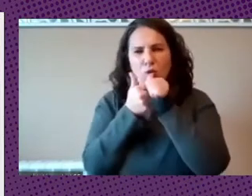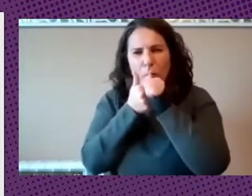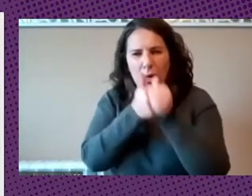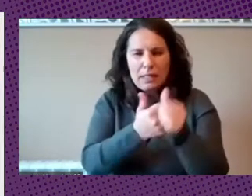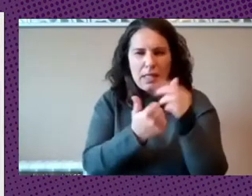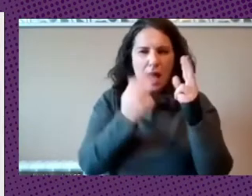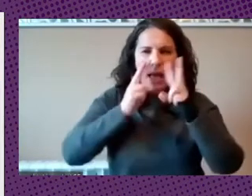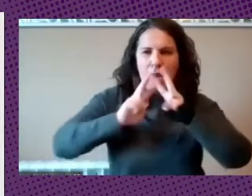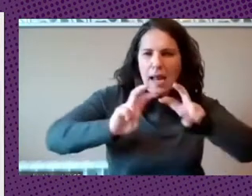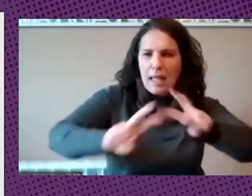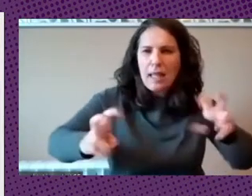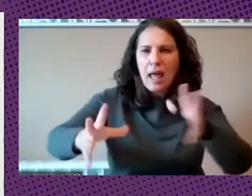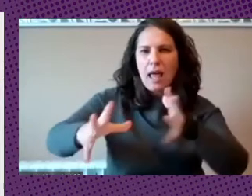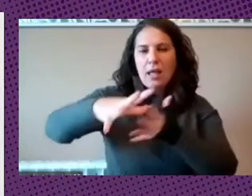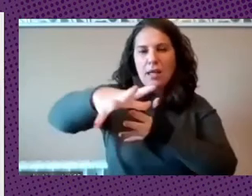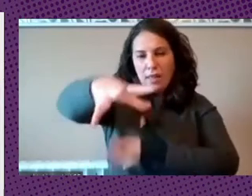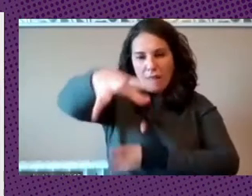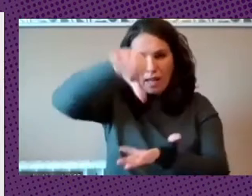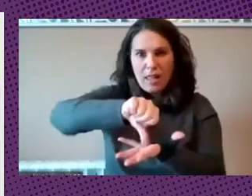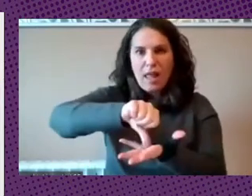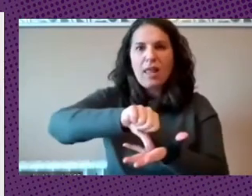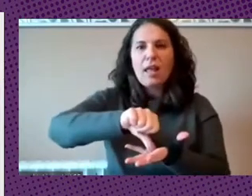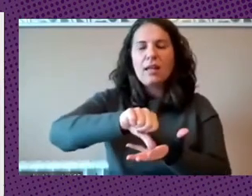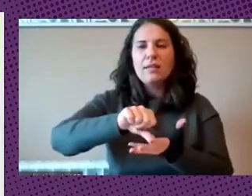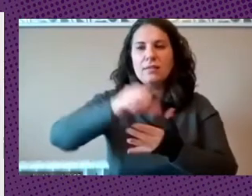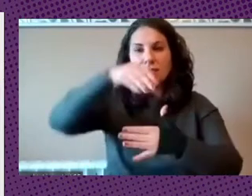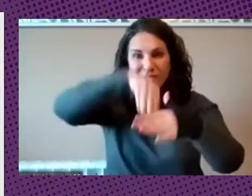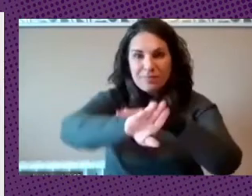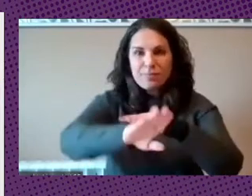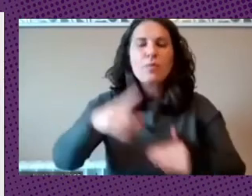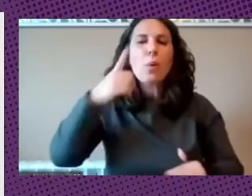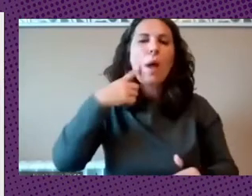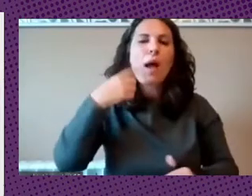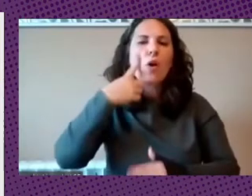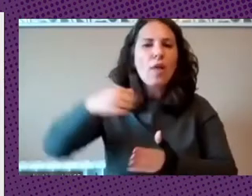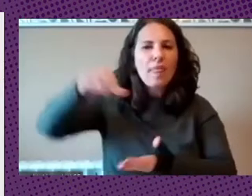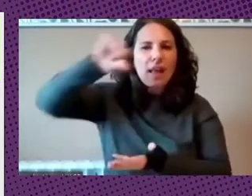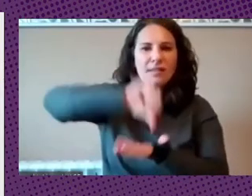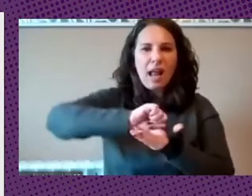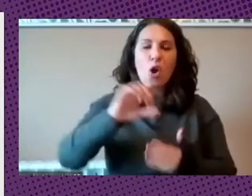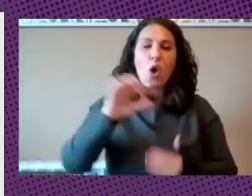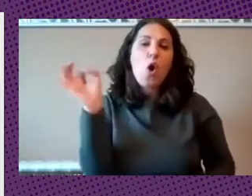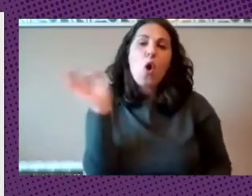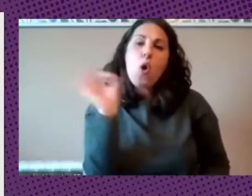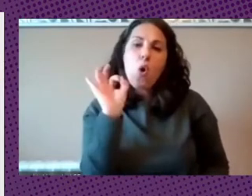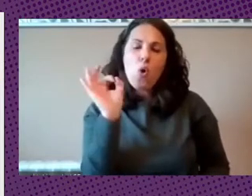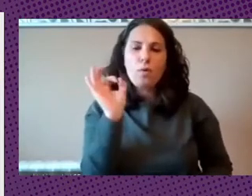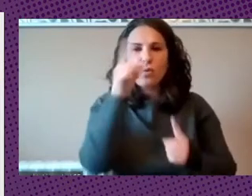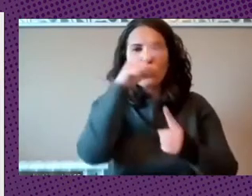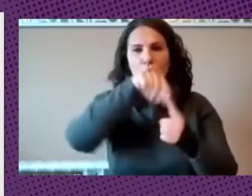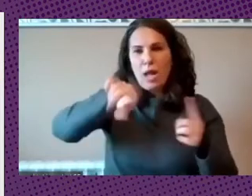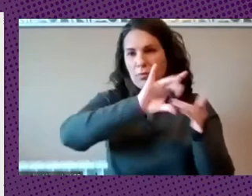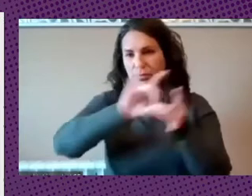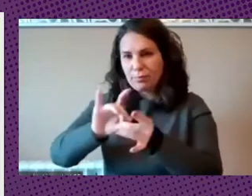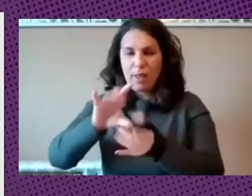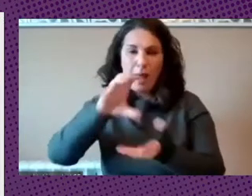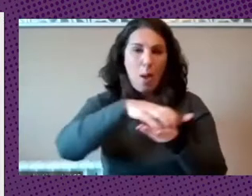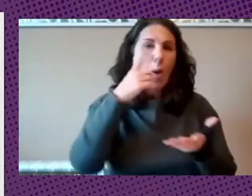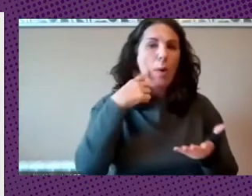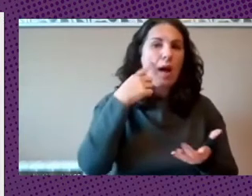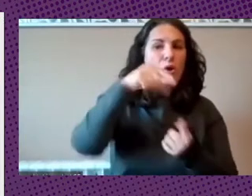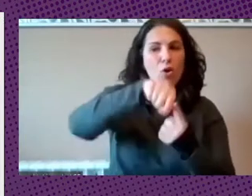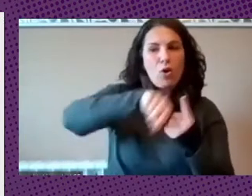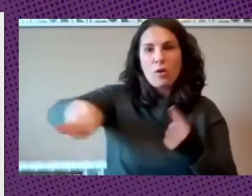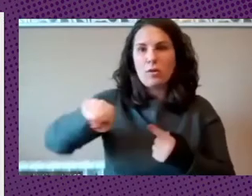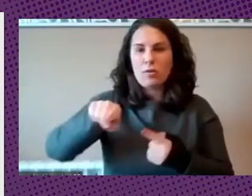descentralizada y depositada en el Banco Central o en este caso en una subsidiaria del Banco Central que se llama China